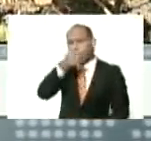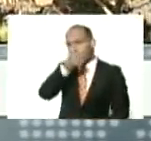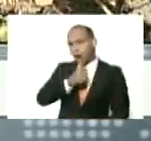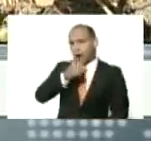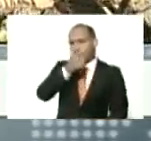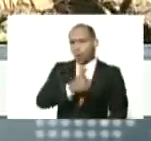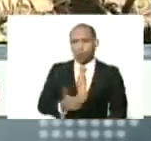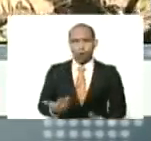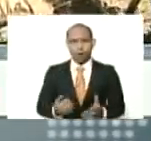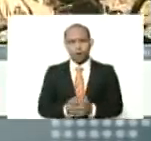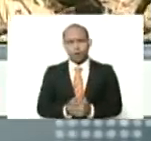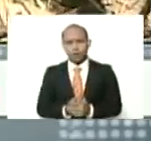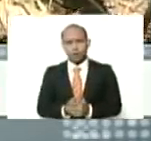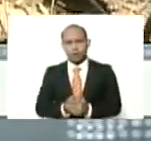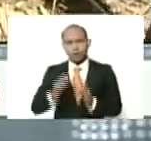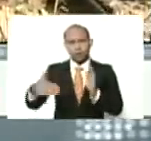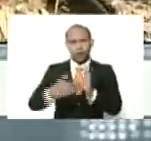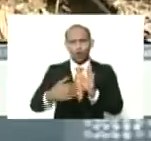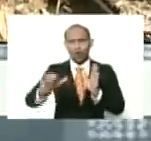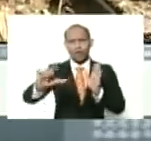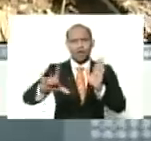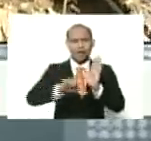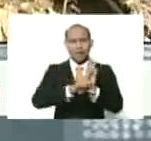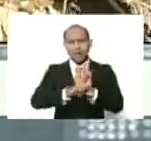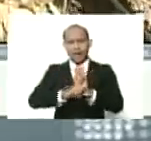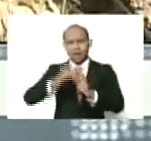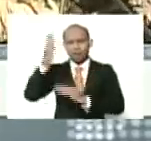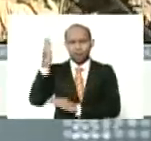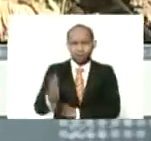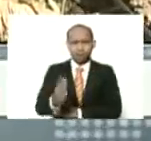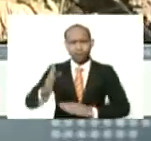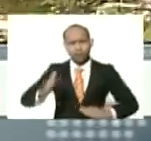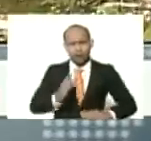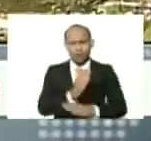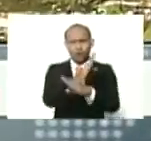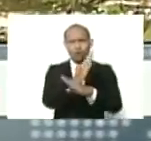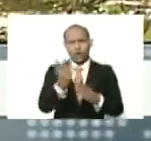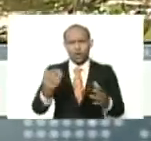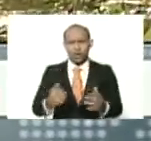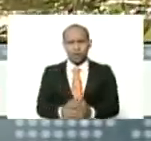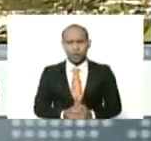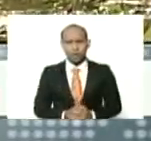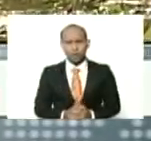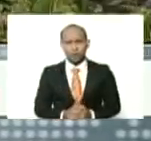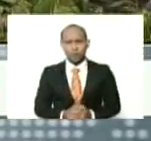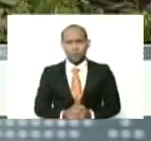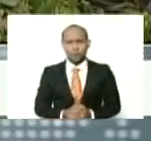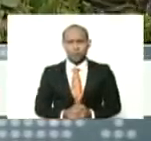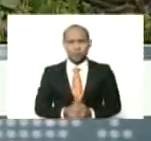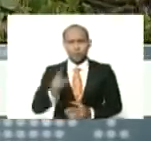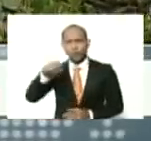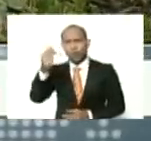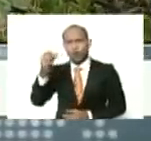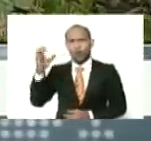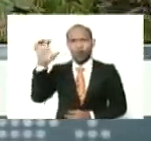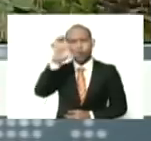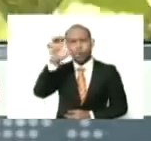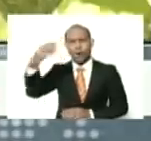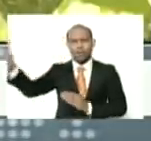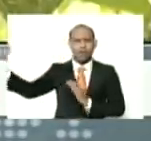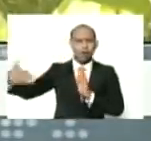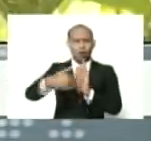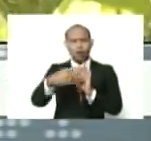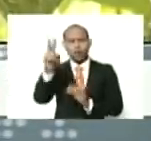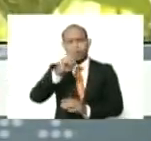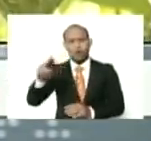esta andanada cruel y criminal de sanciones, de medidas coercitivas unilaterales. Las hemos